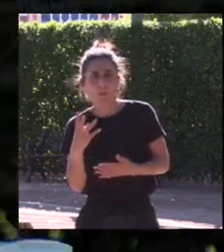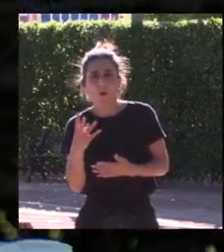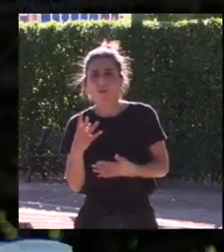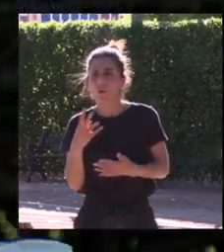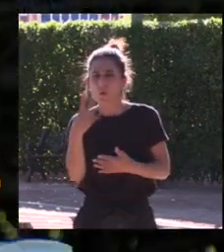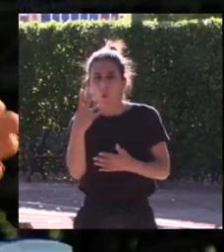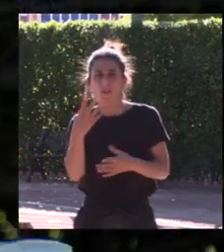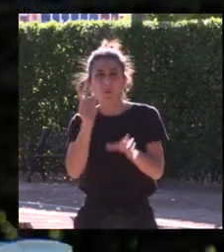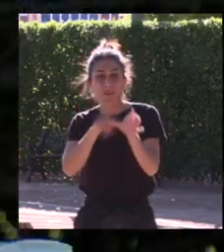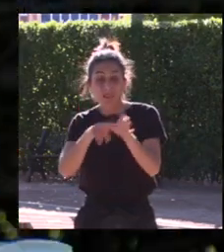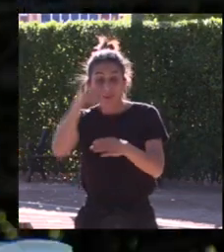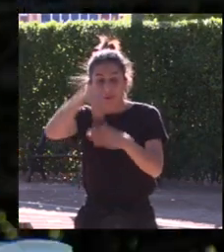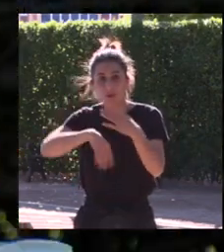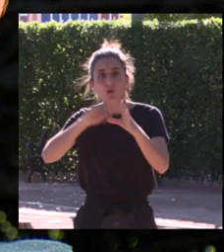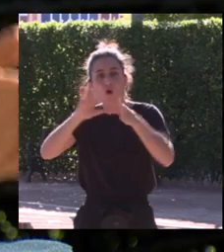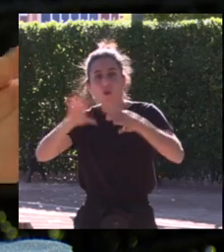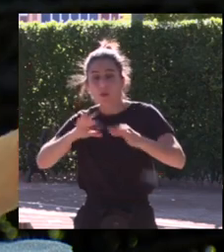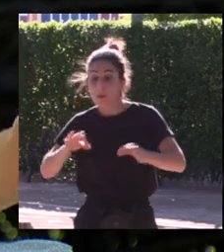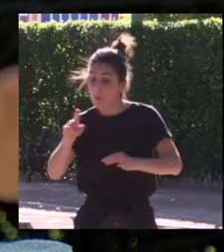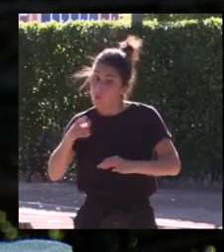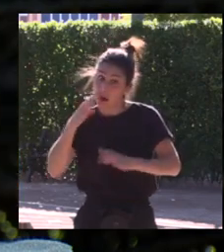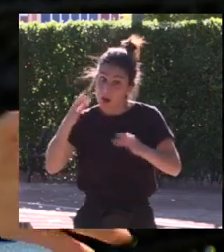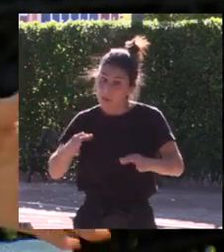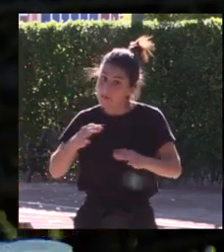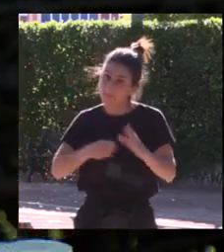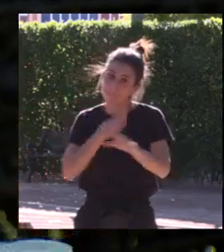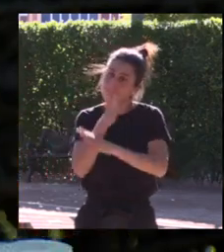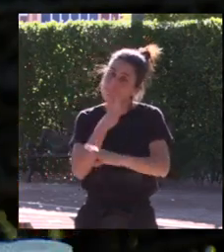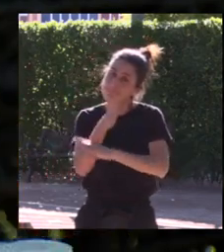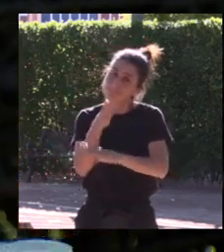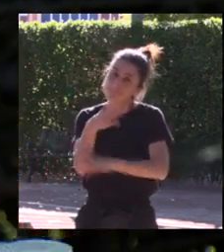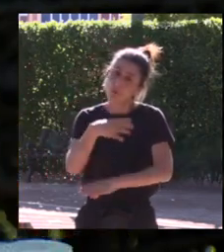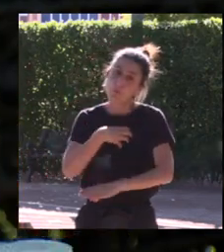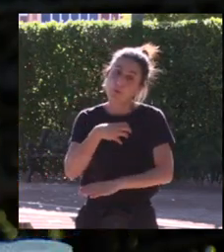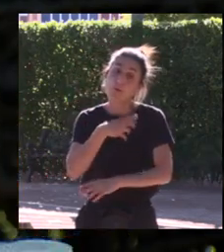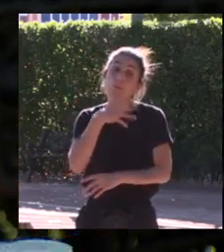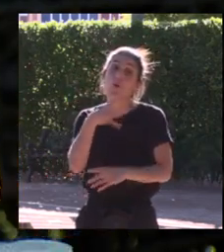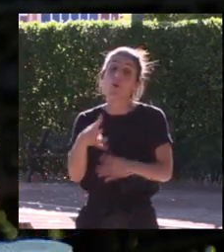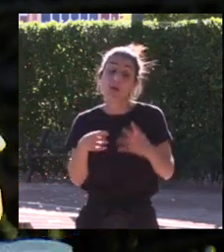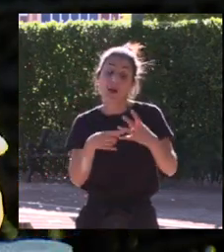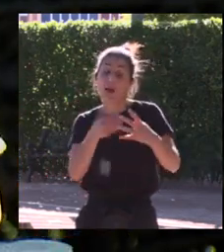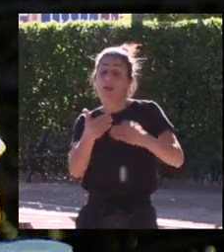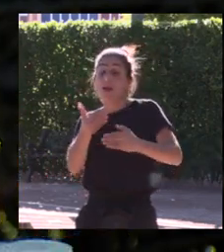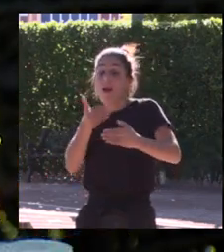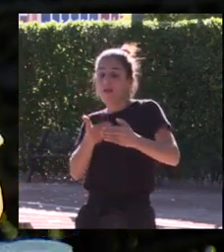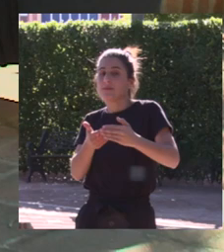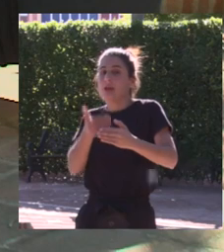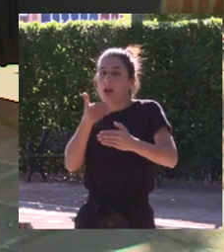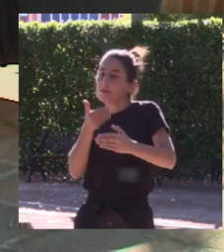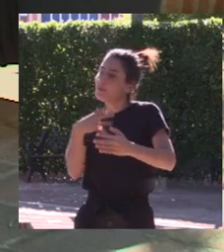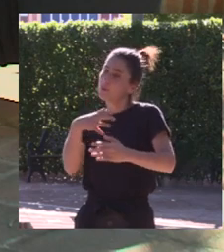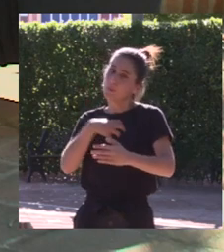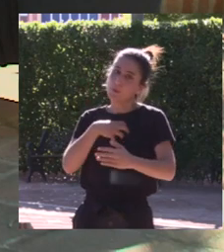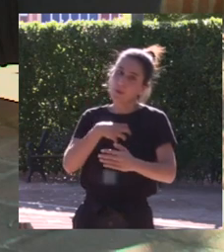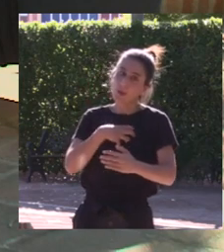cuatro participaciones en olimpiadas sí y no pudiste ir como decía porque en las anteriores no te